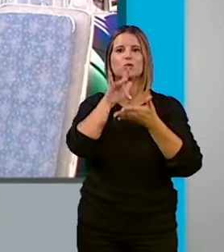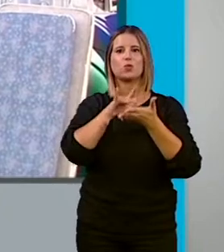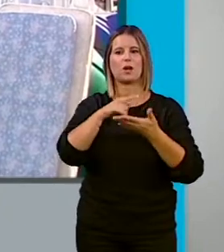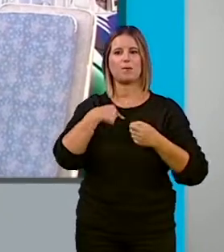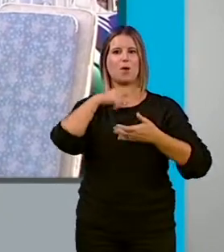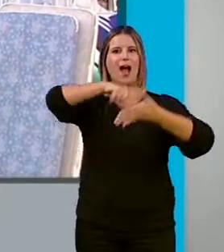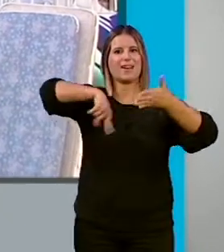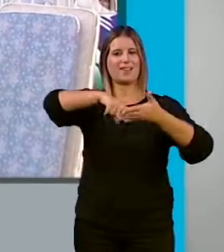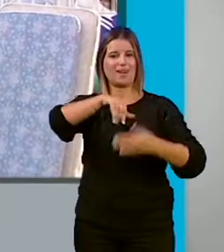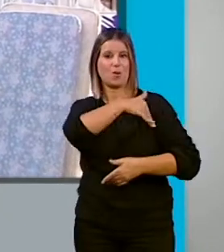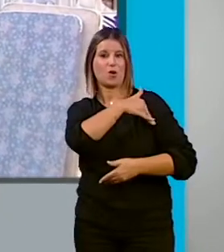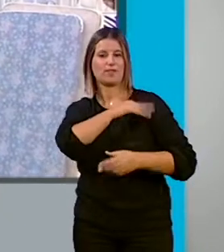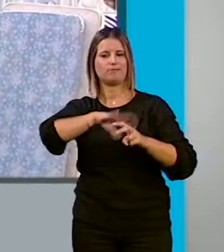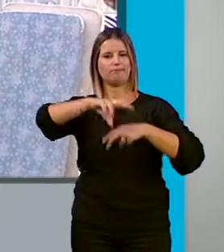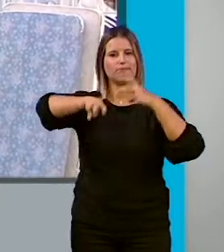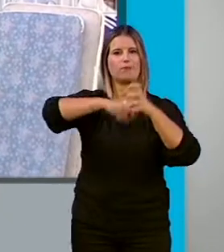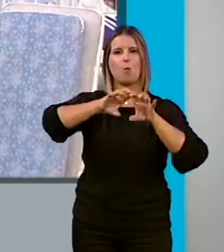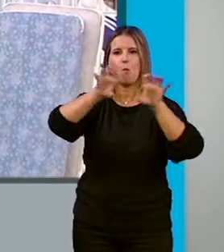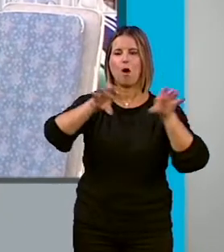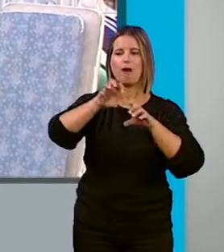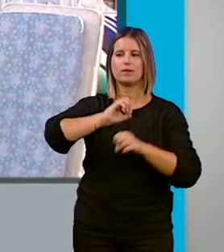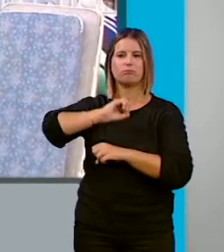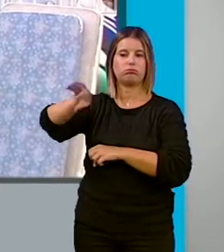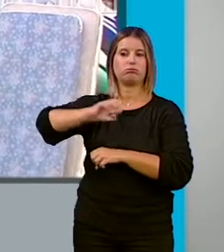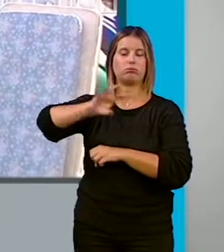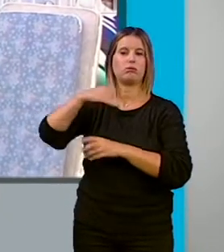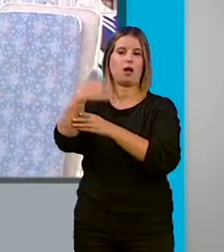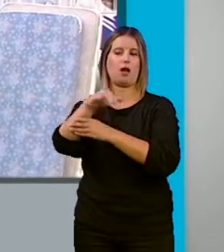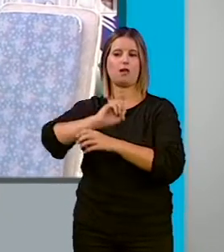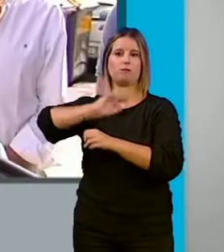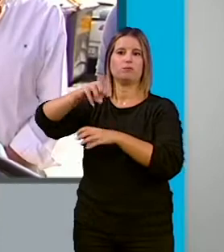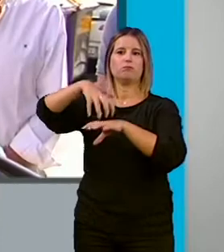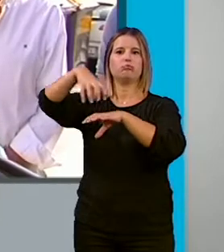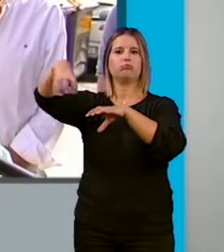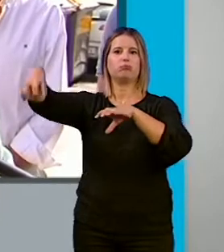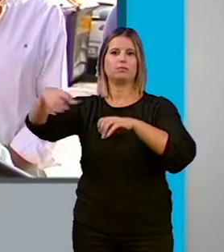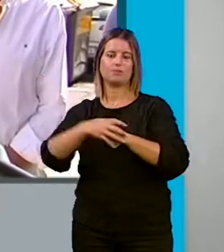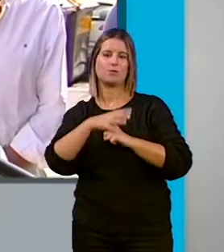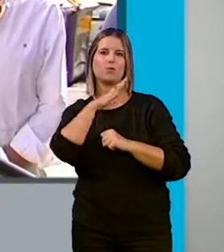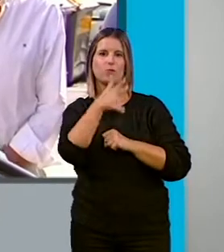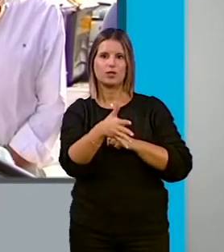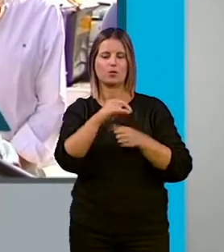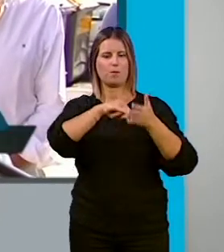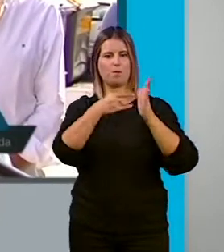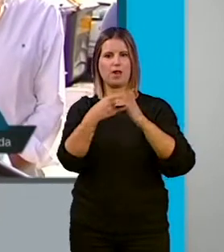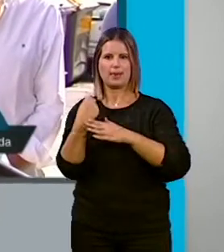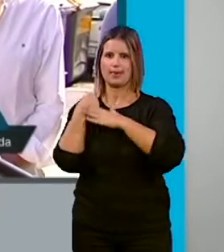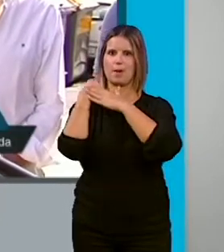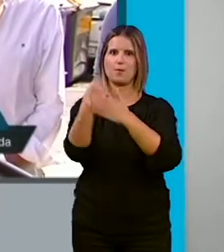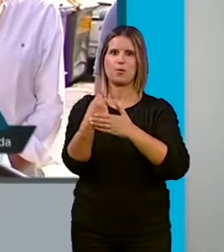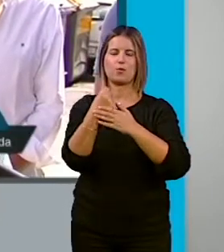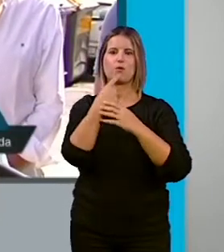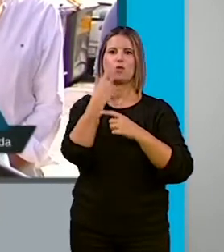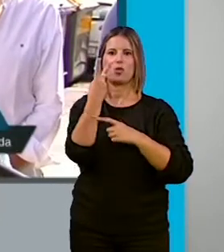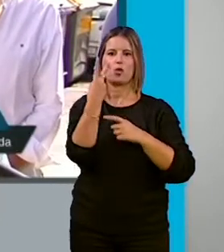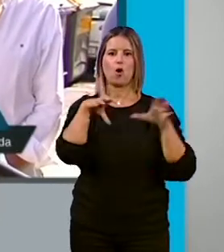alquiler para universitarios, por lo que hay una mayor cantidad de ellos en la vía pública. Por eso se va a llevar a cabo este plan de refuerzo, en el que se incorporan